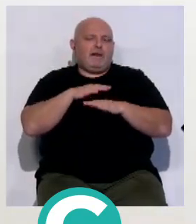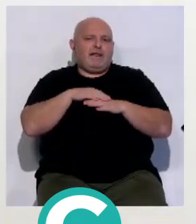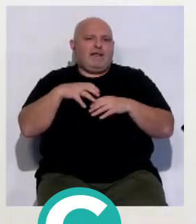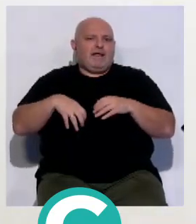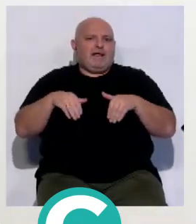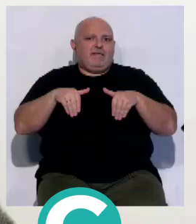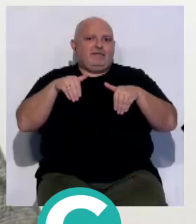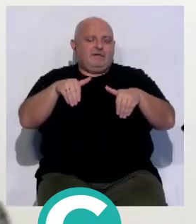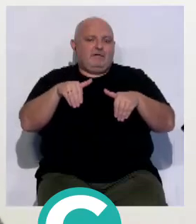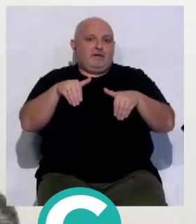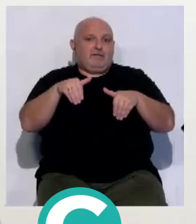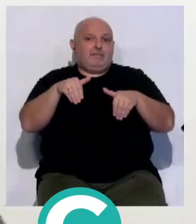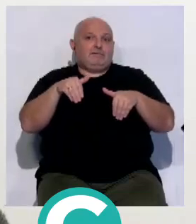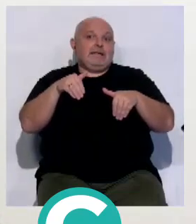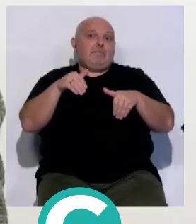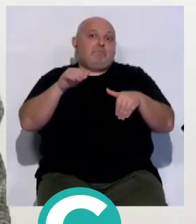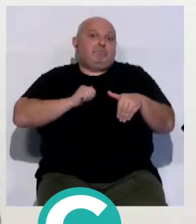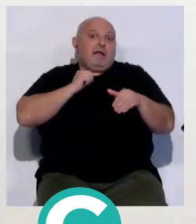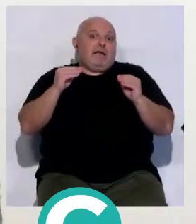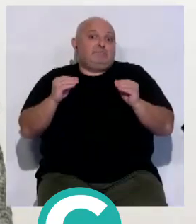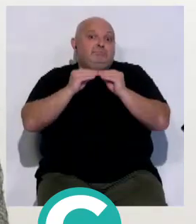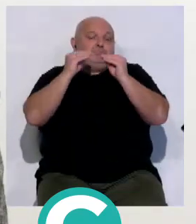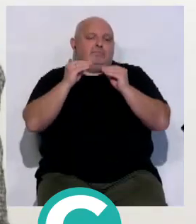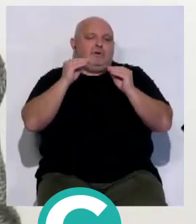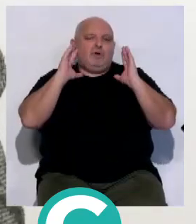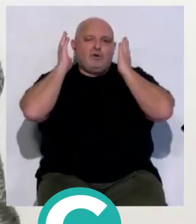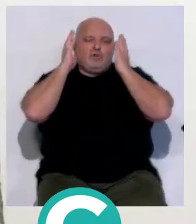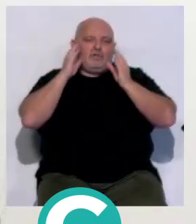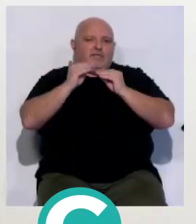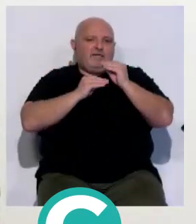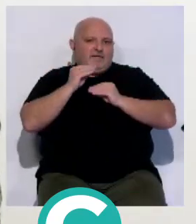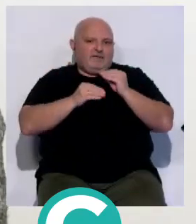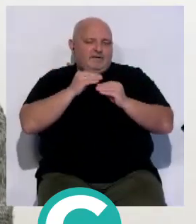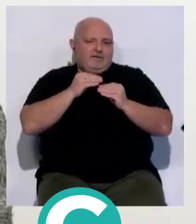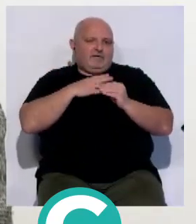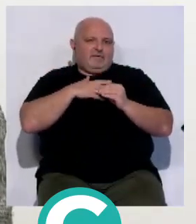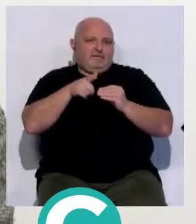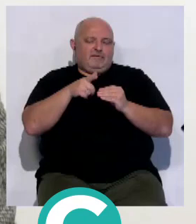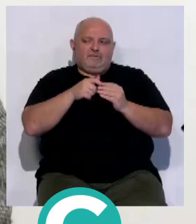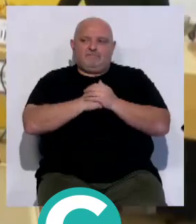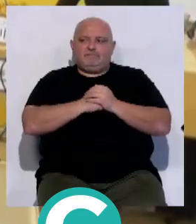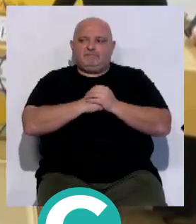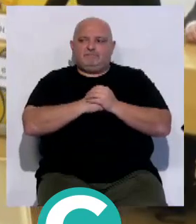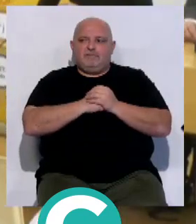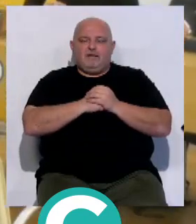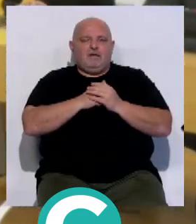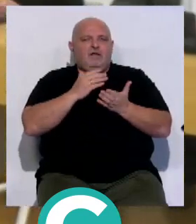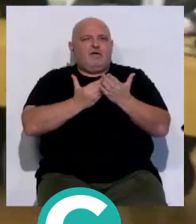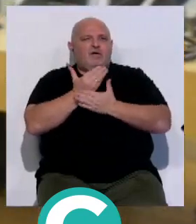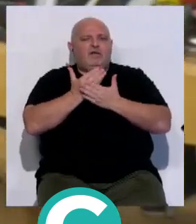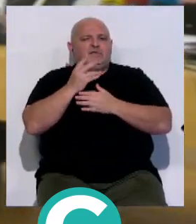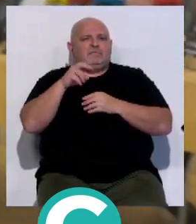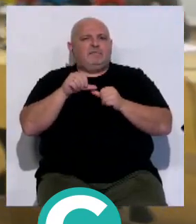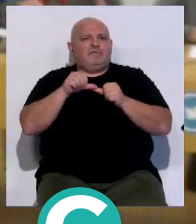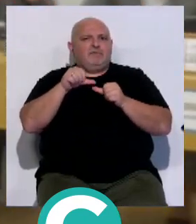candidatura, pero que ya se encuadran dentro de la celebración del congreso en sí. Pero estas jornadas